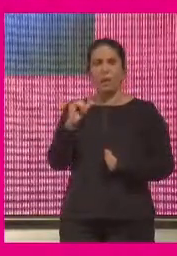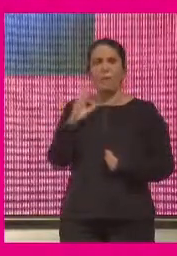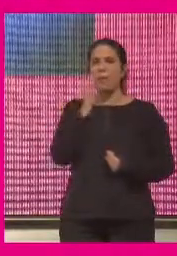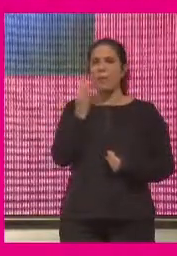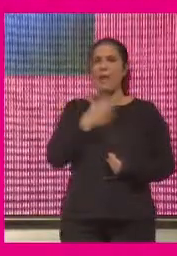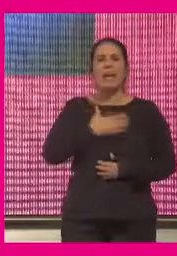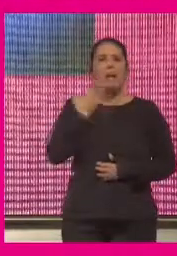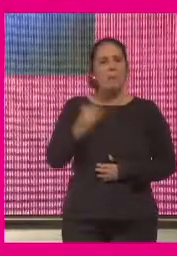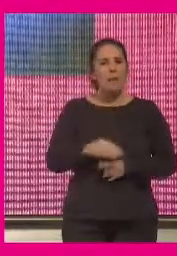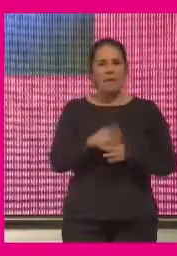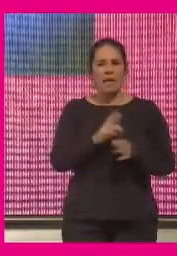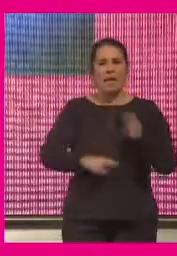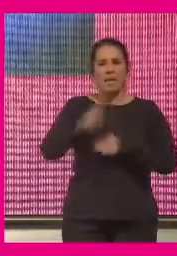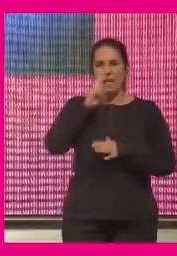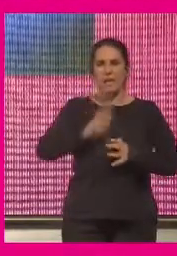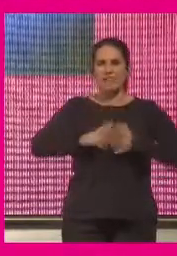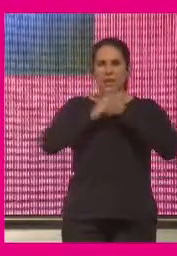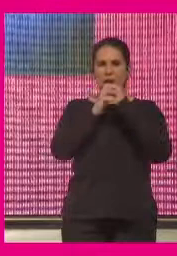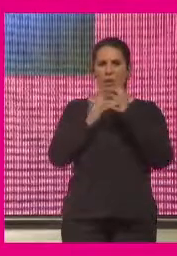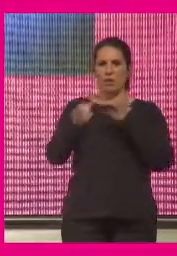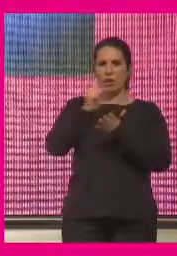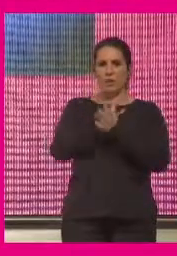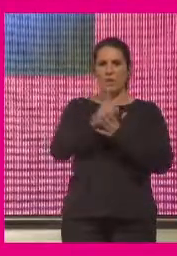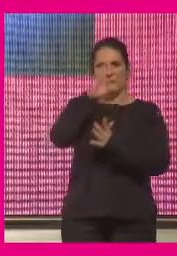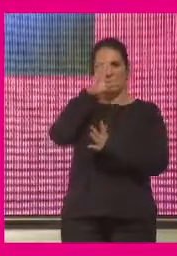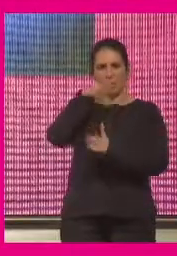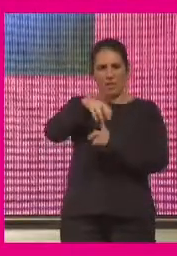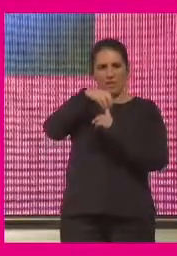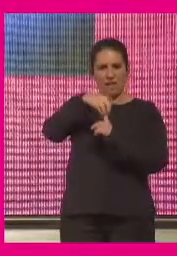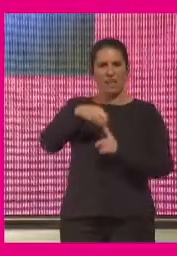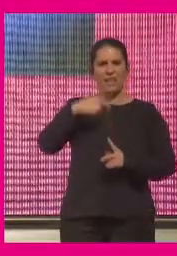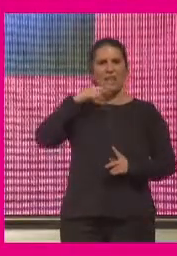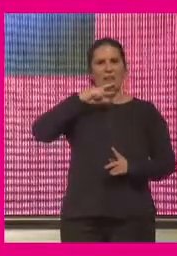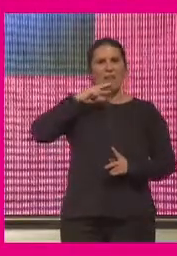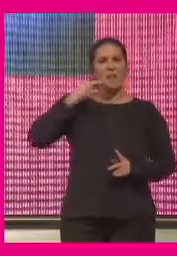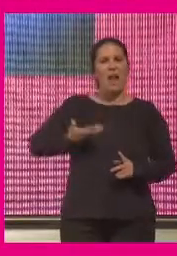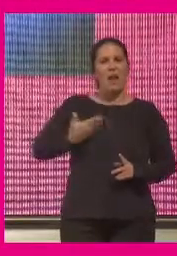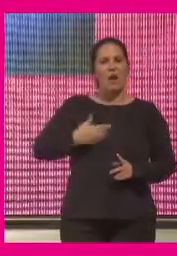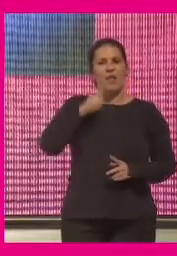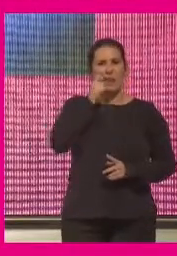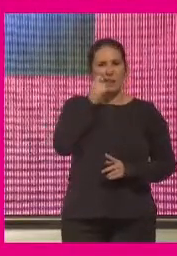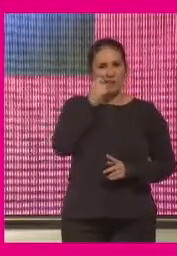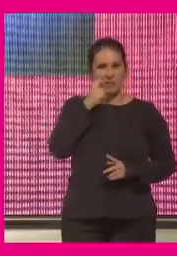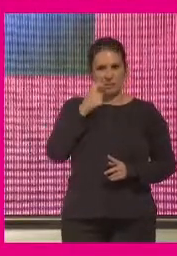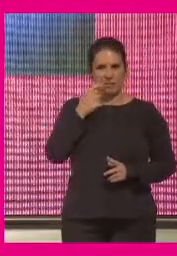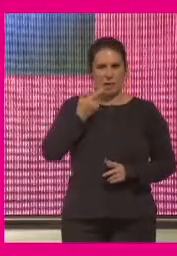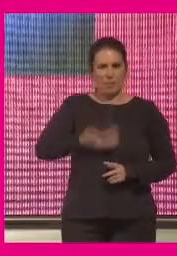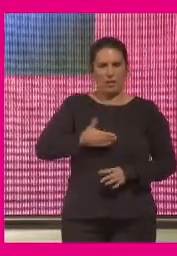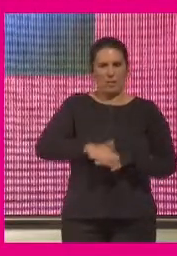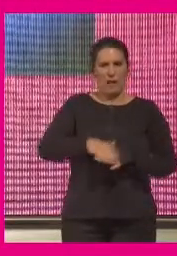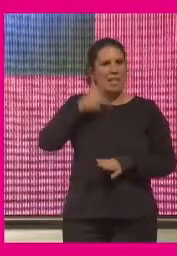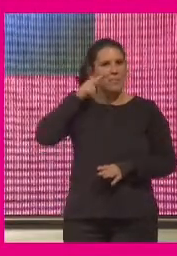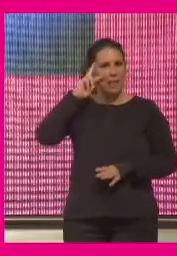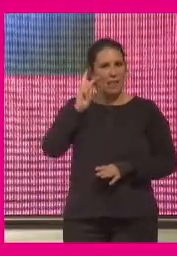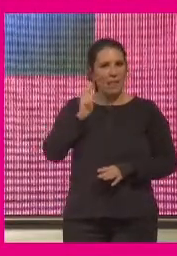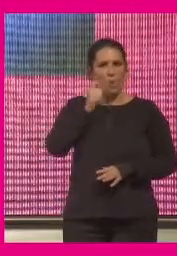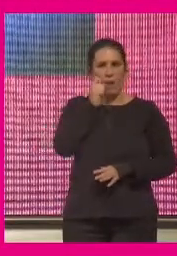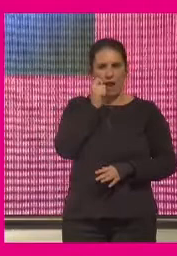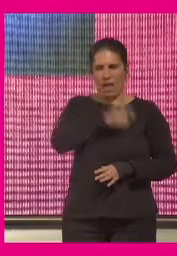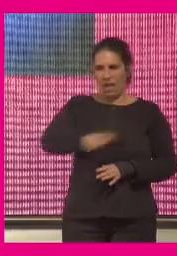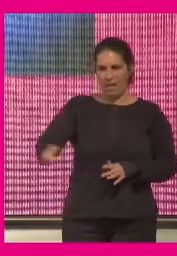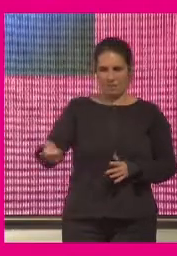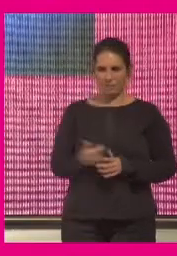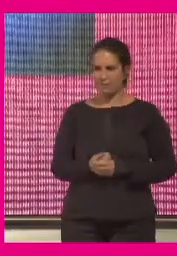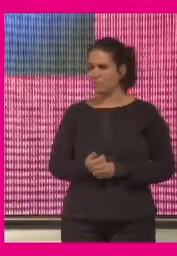restaurar la centralidad y el valor que lo corpóreo sigue teniendo para la experiencia humana ese